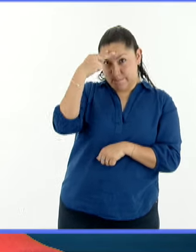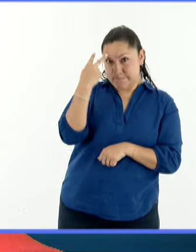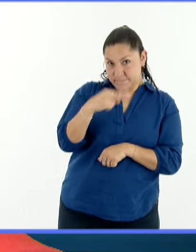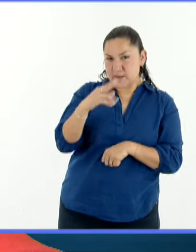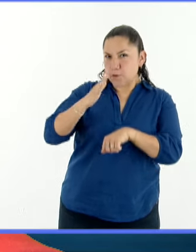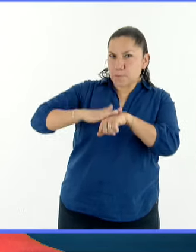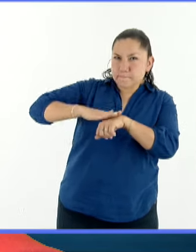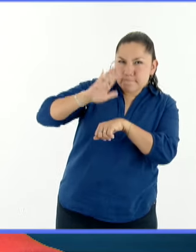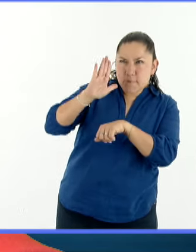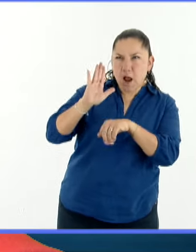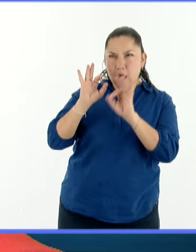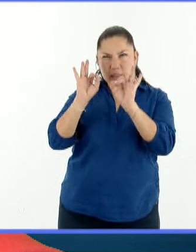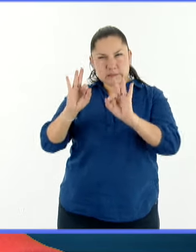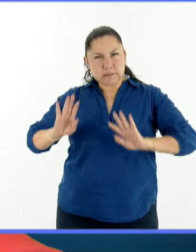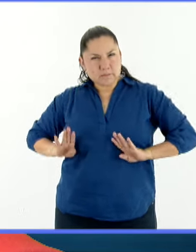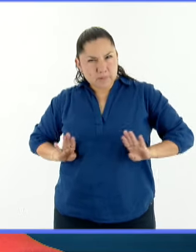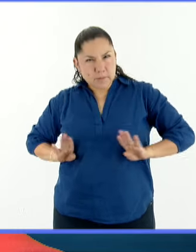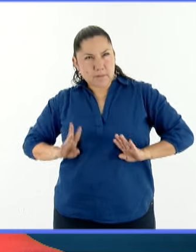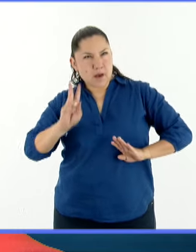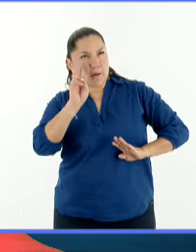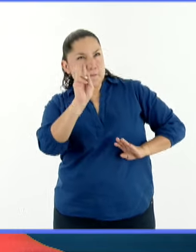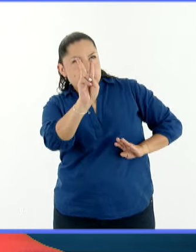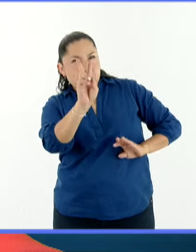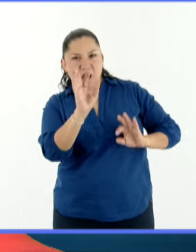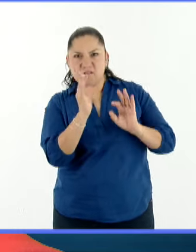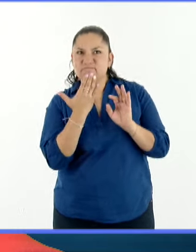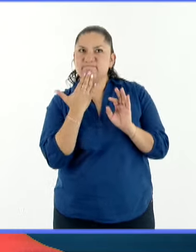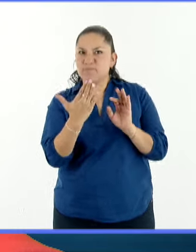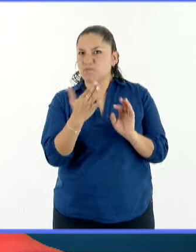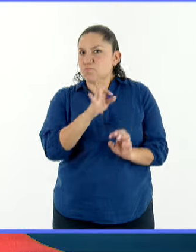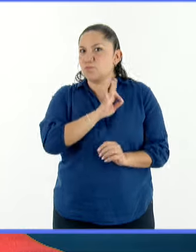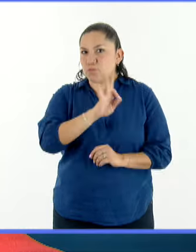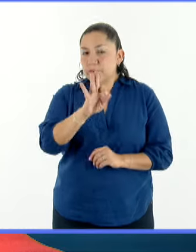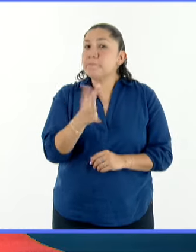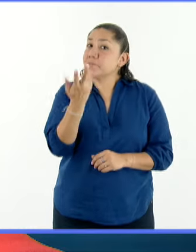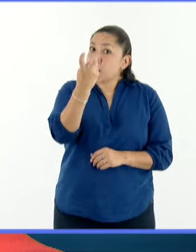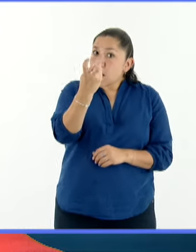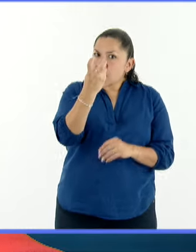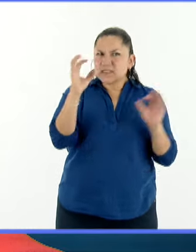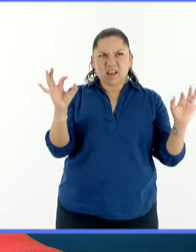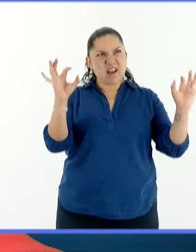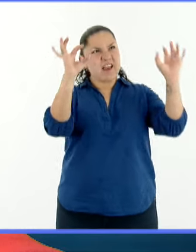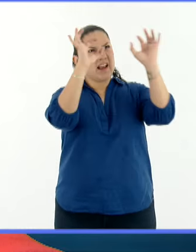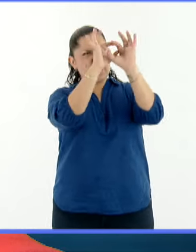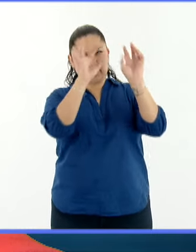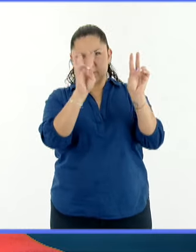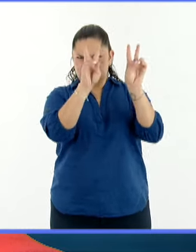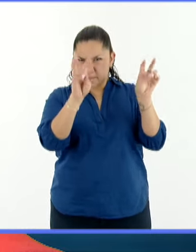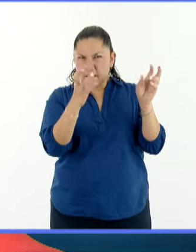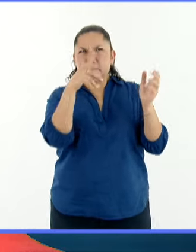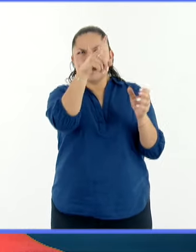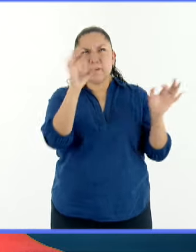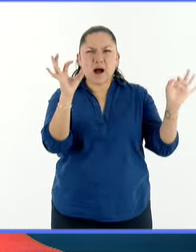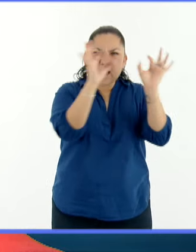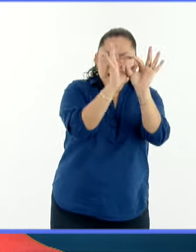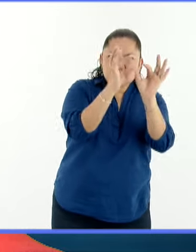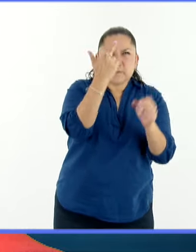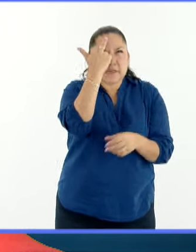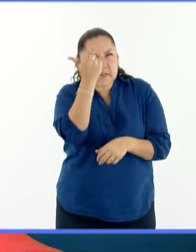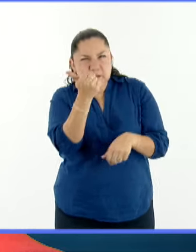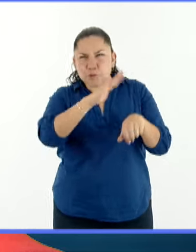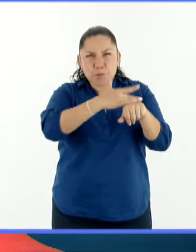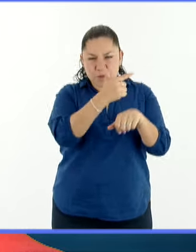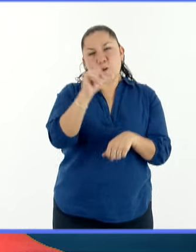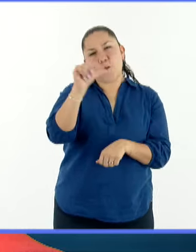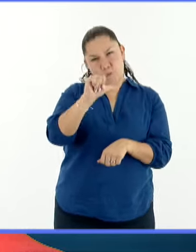las mejores condiciones para poder disfrutarlo. Y para hablar de todo este fenómeno y de todo lo que se genera alrededor de él, es que saludamos